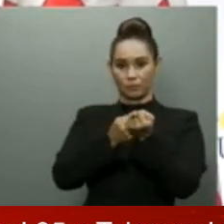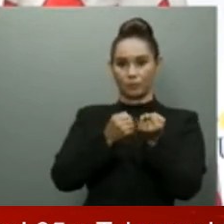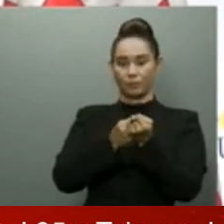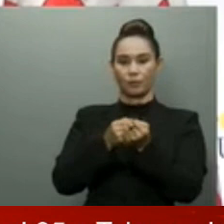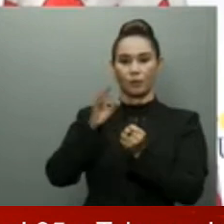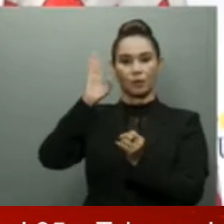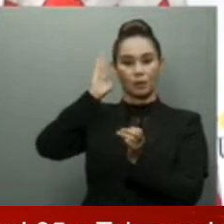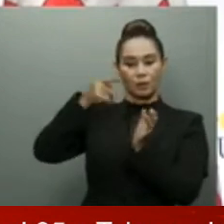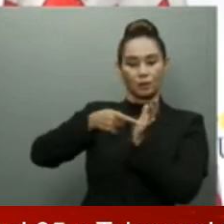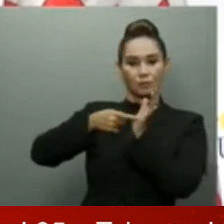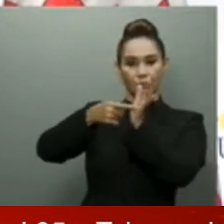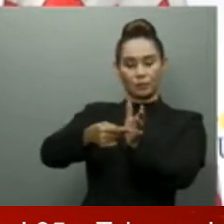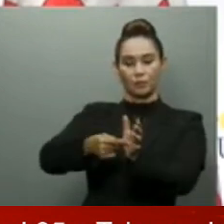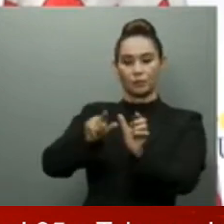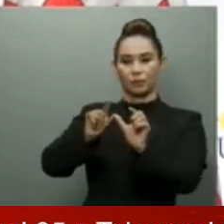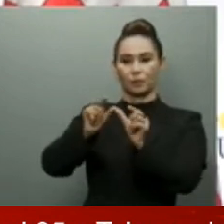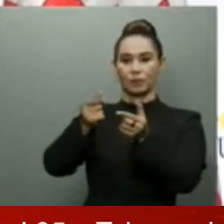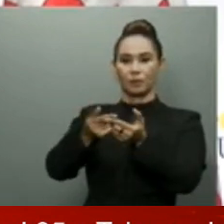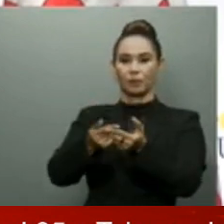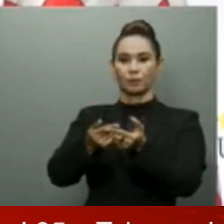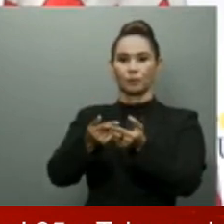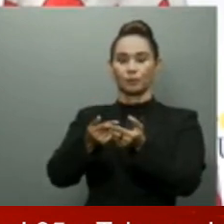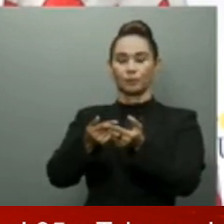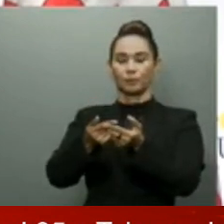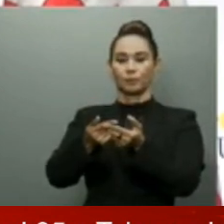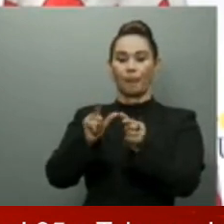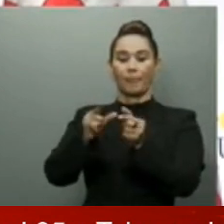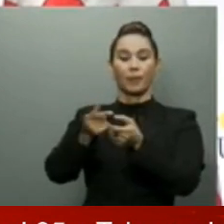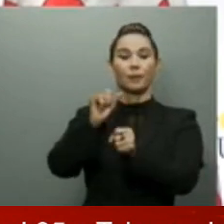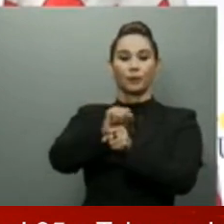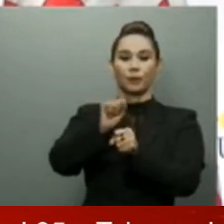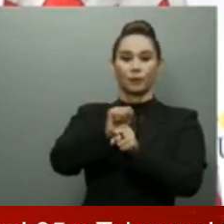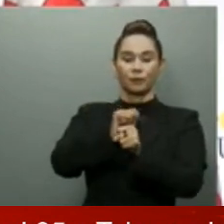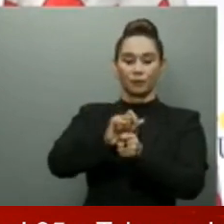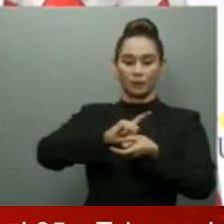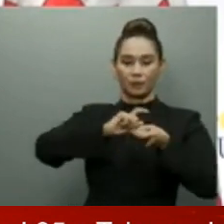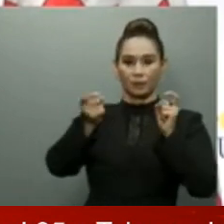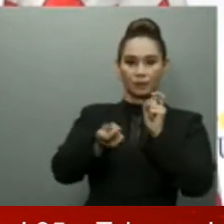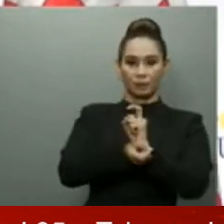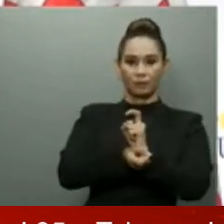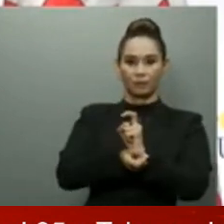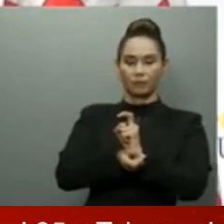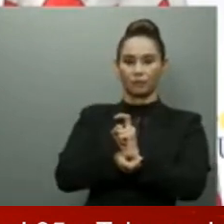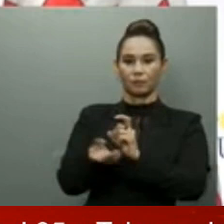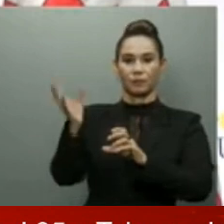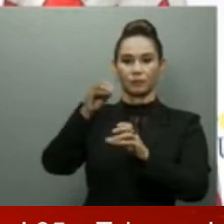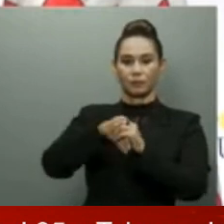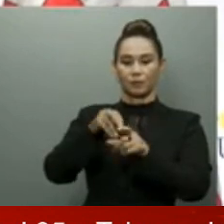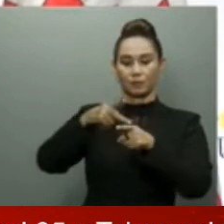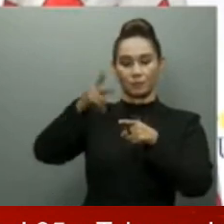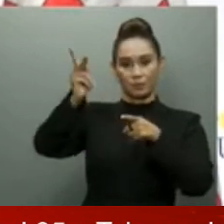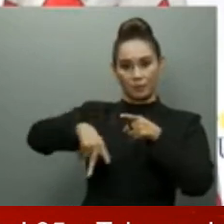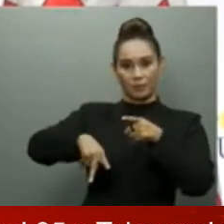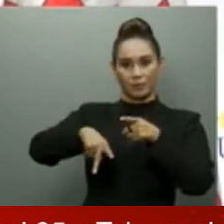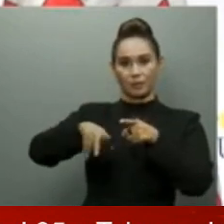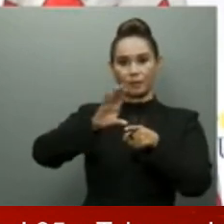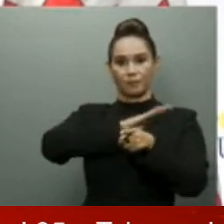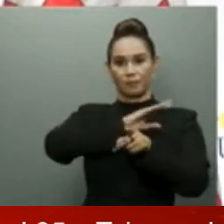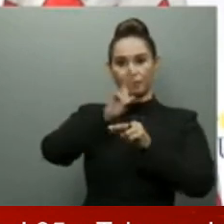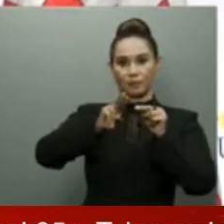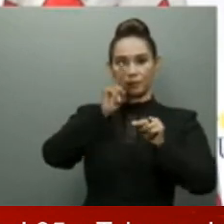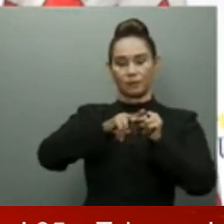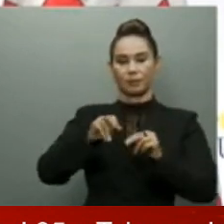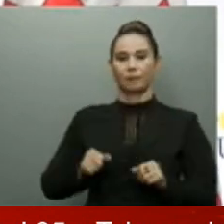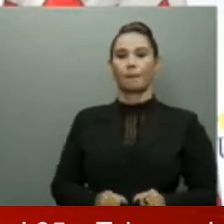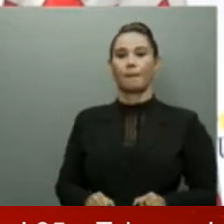al grupo de trabajo para la transformación y profesionalización de la Policía Nacional sean